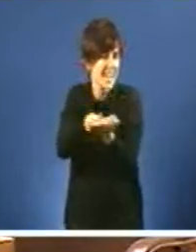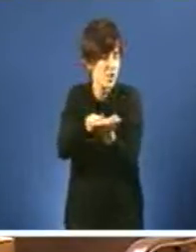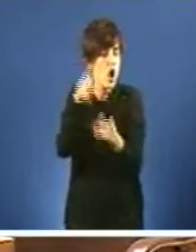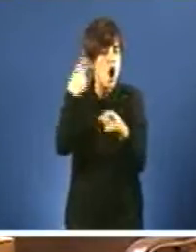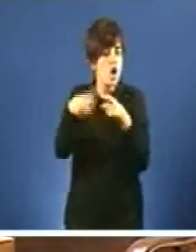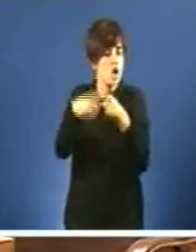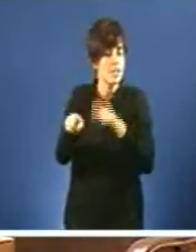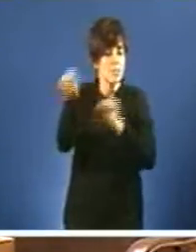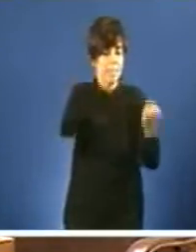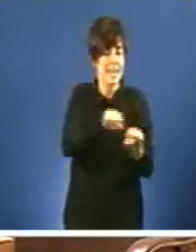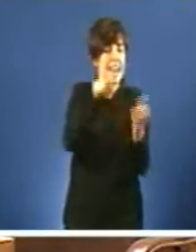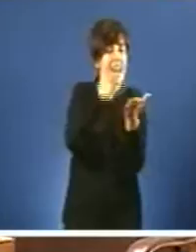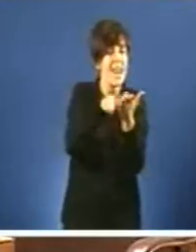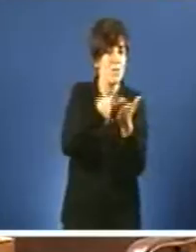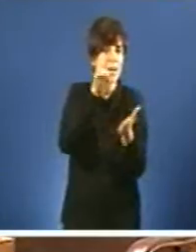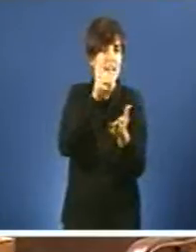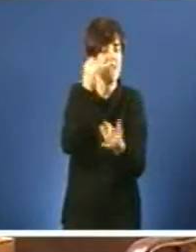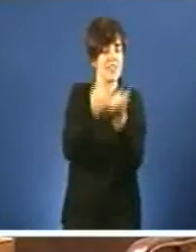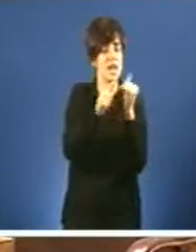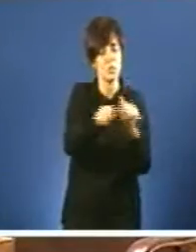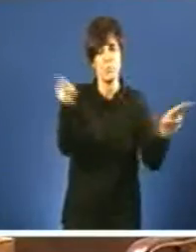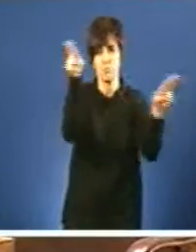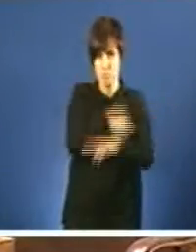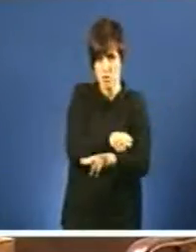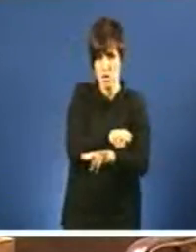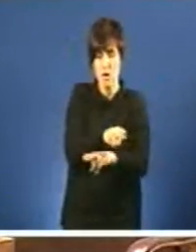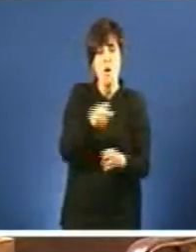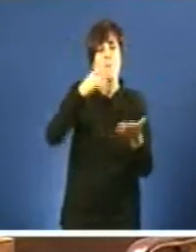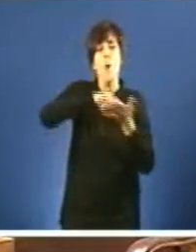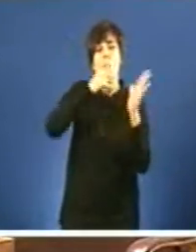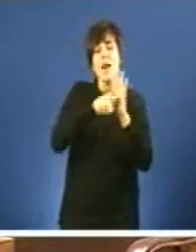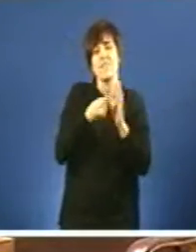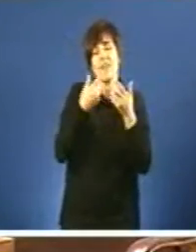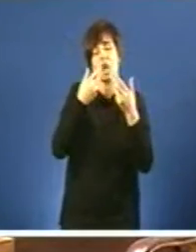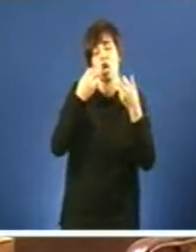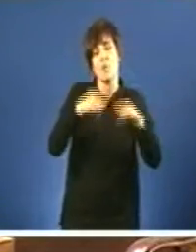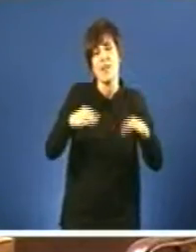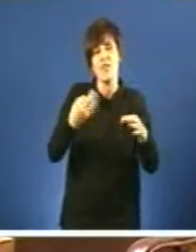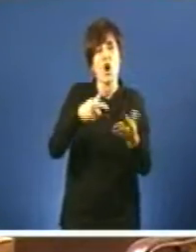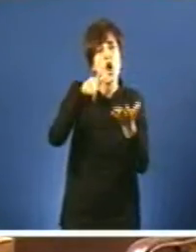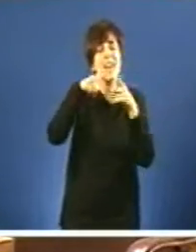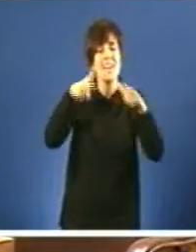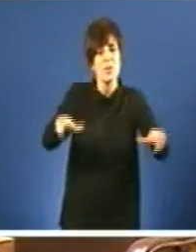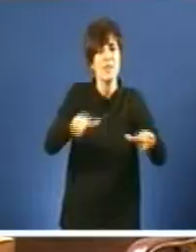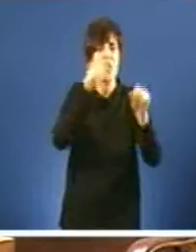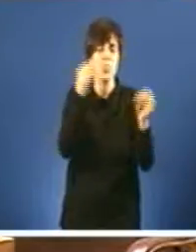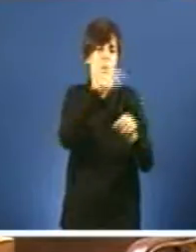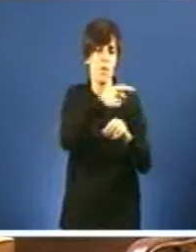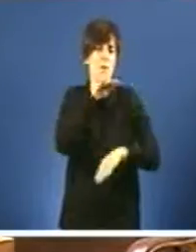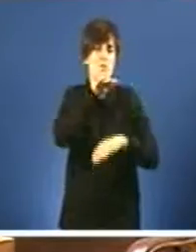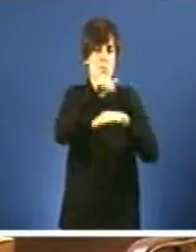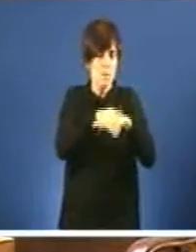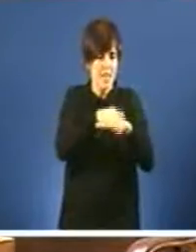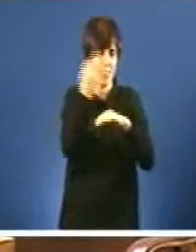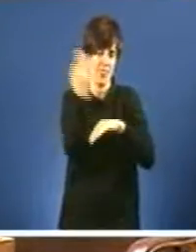vostede anulounas. Cumpra o plan de normalización lingüística si quere consenso e derrogue o decreto de plurilingüismo.